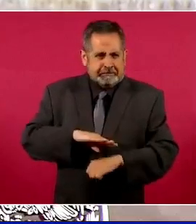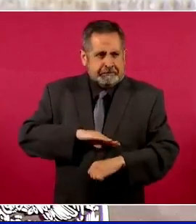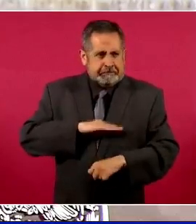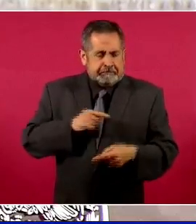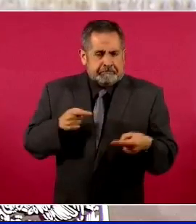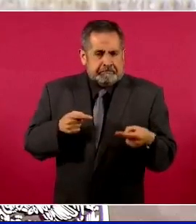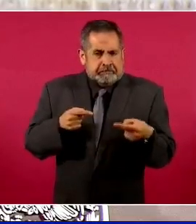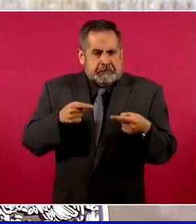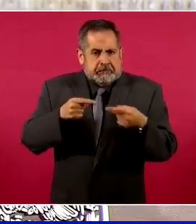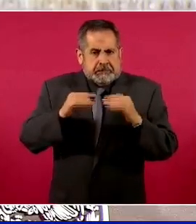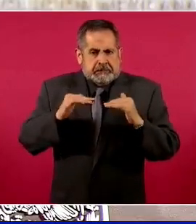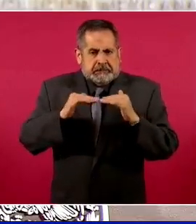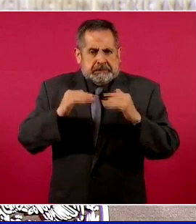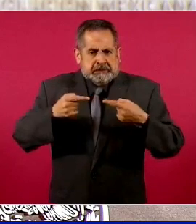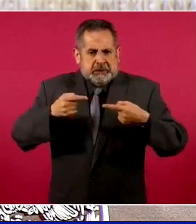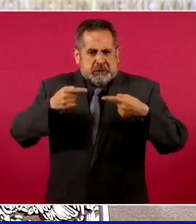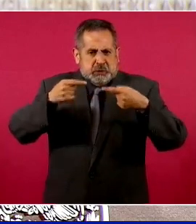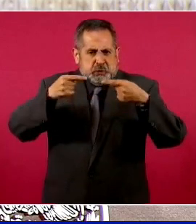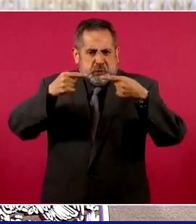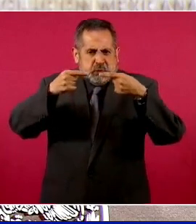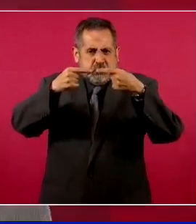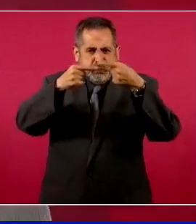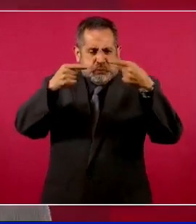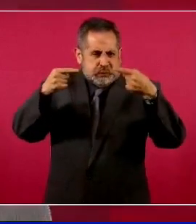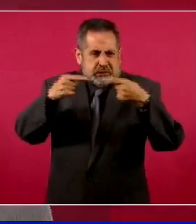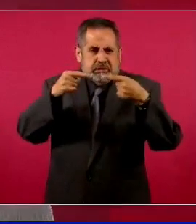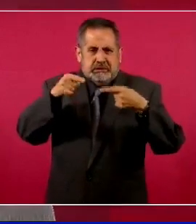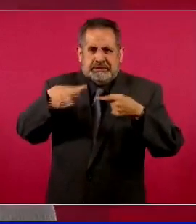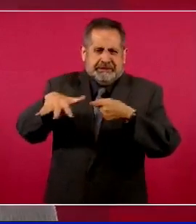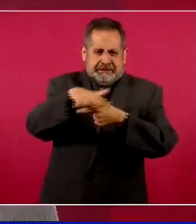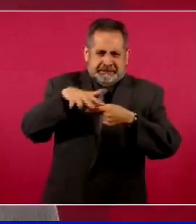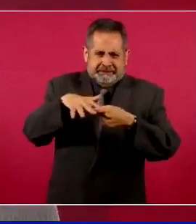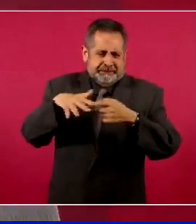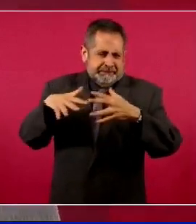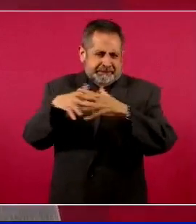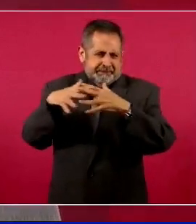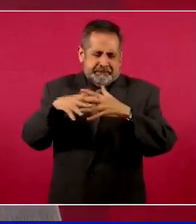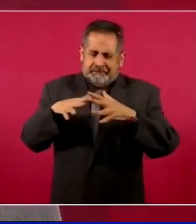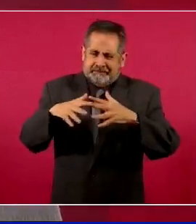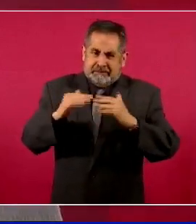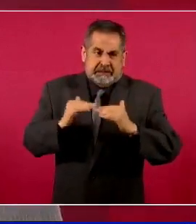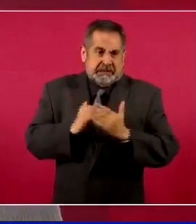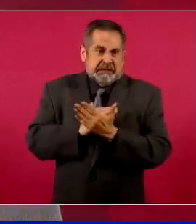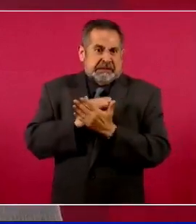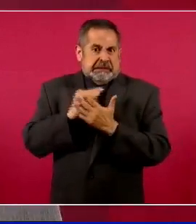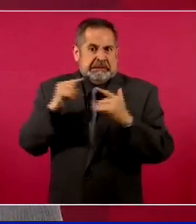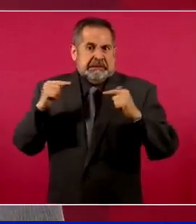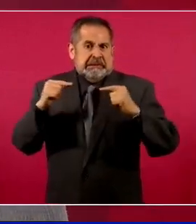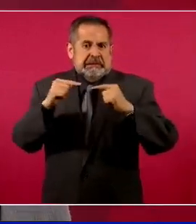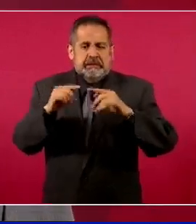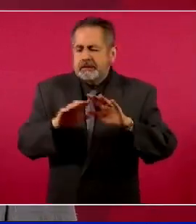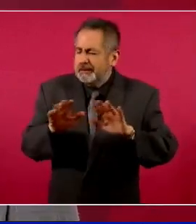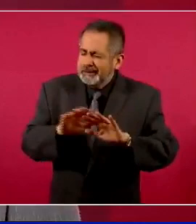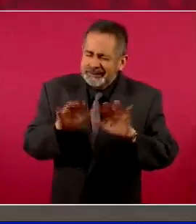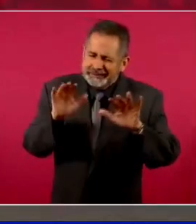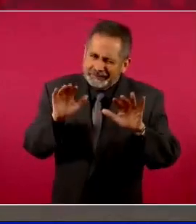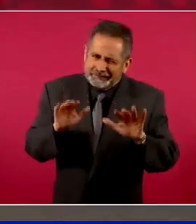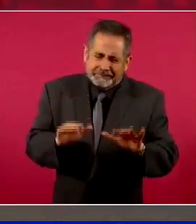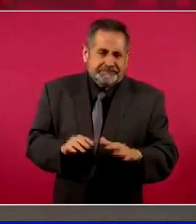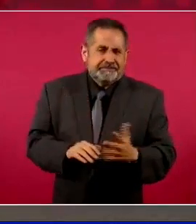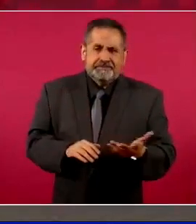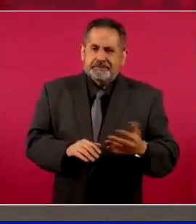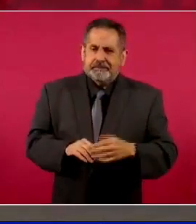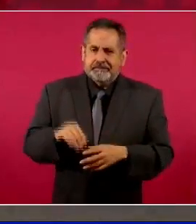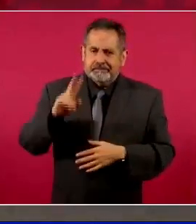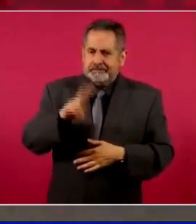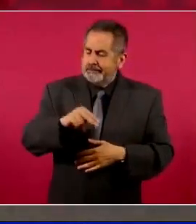en la zona del conflicto y que es